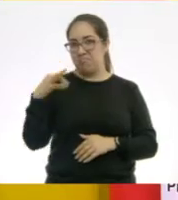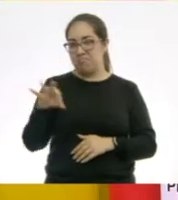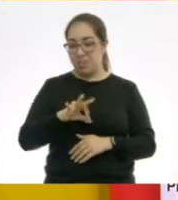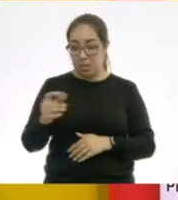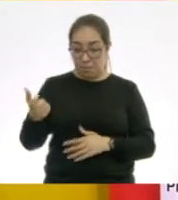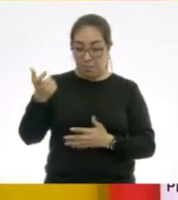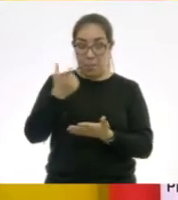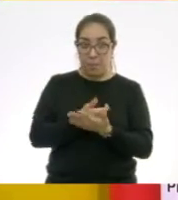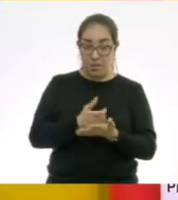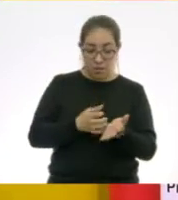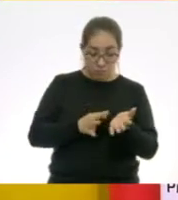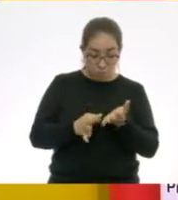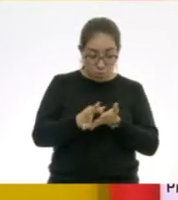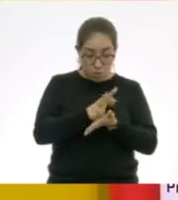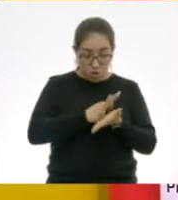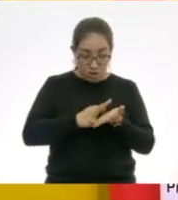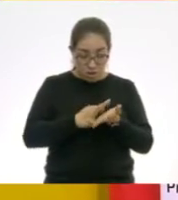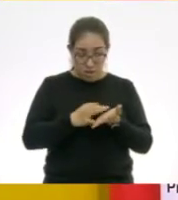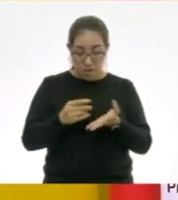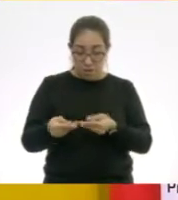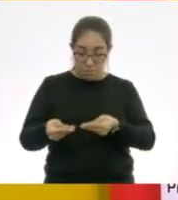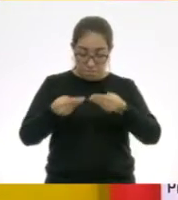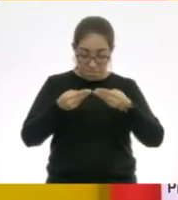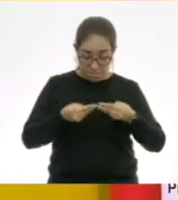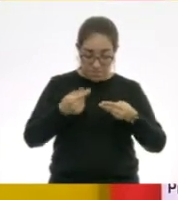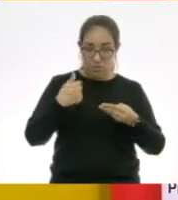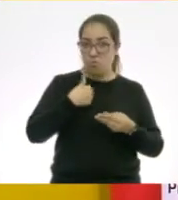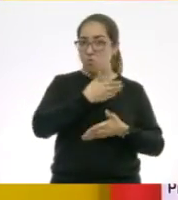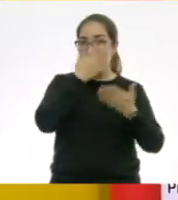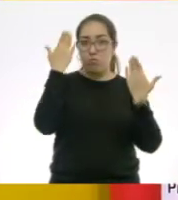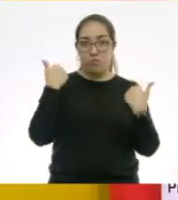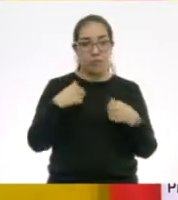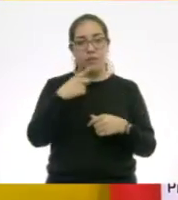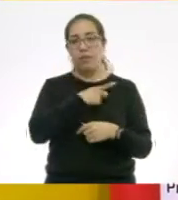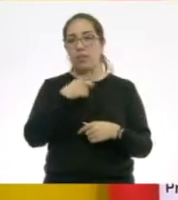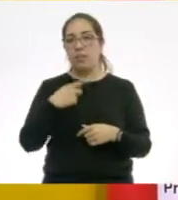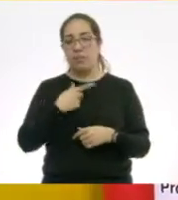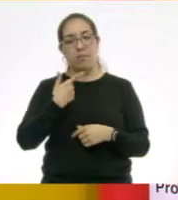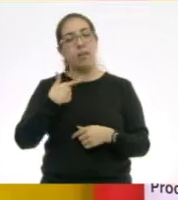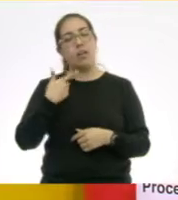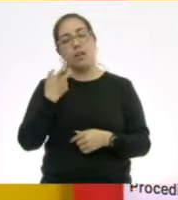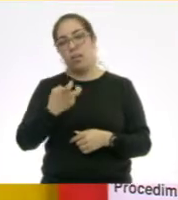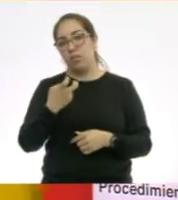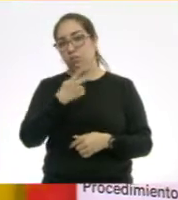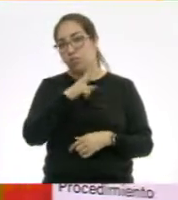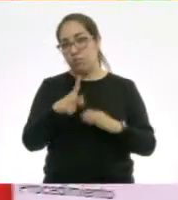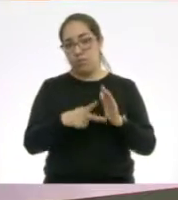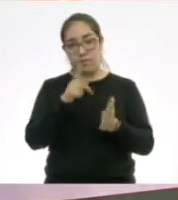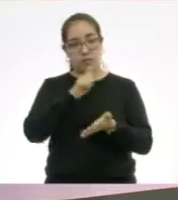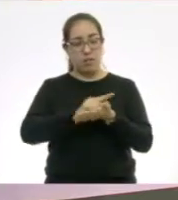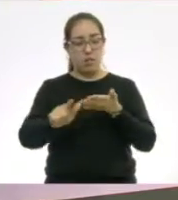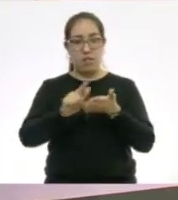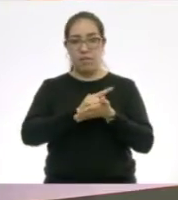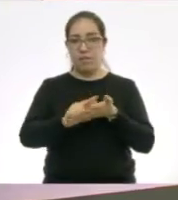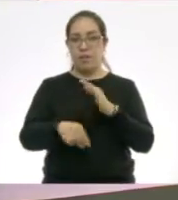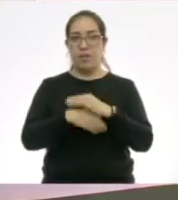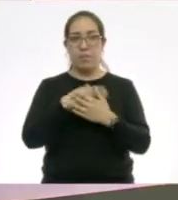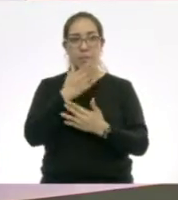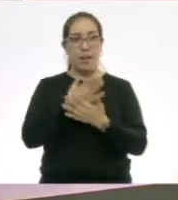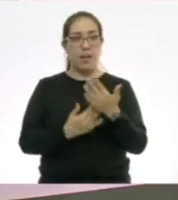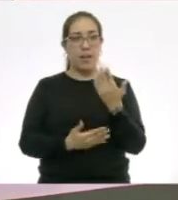en efectivo, tendría que desinfectar mis manos. Mira. Pero ya es un elemento nuevo de información que tenemos. Eso es lo